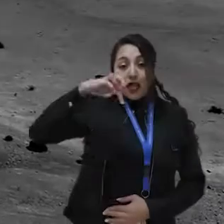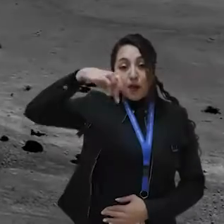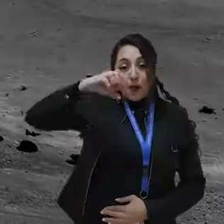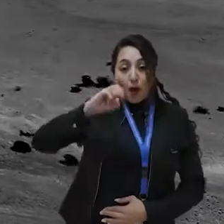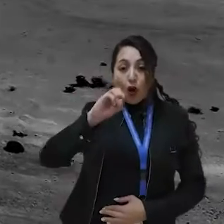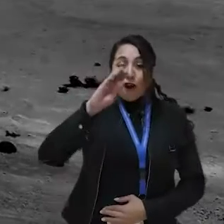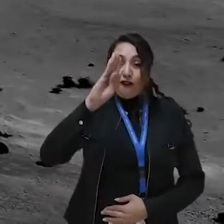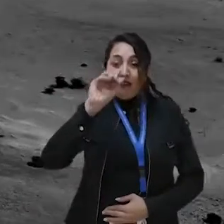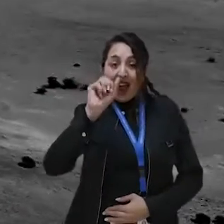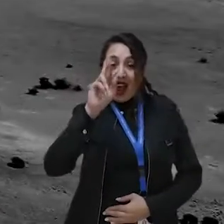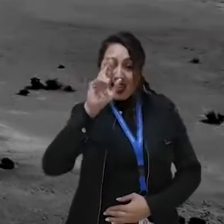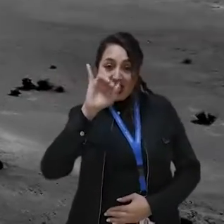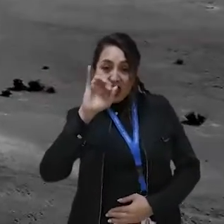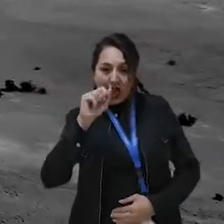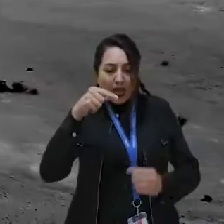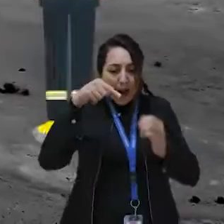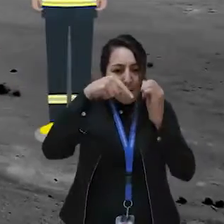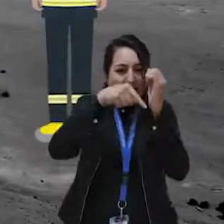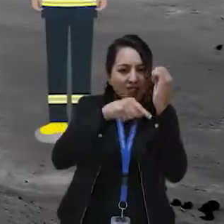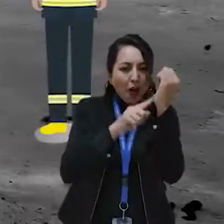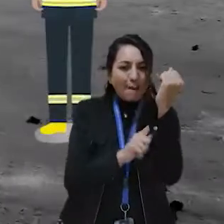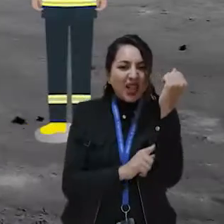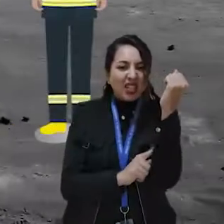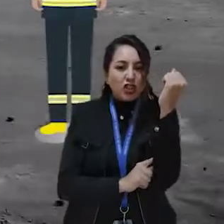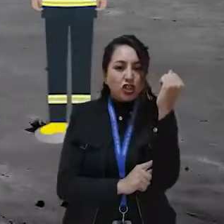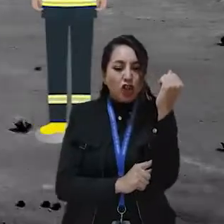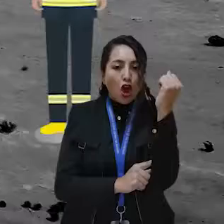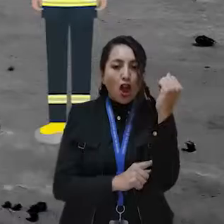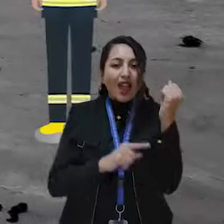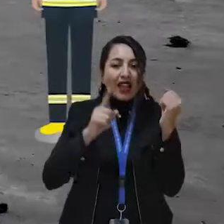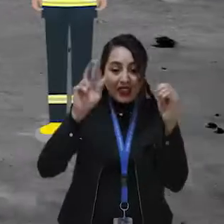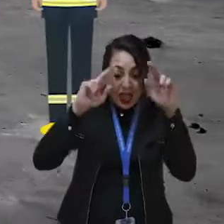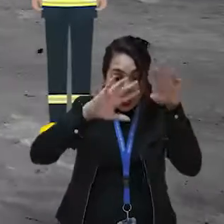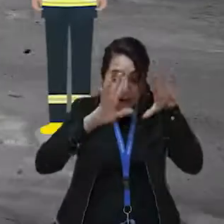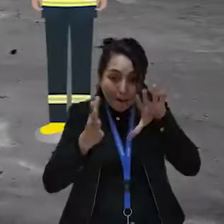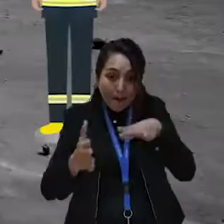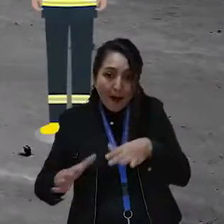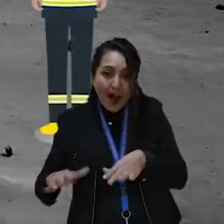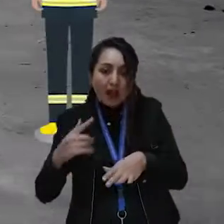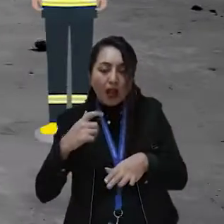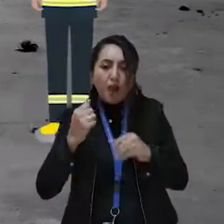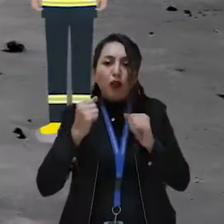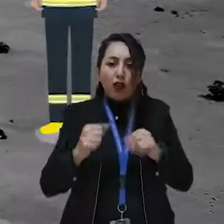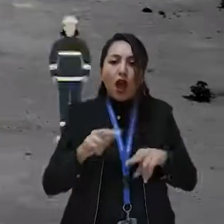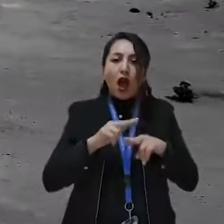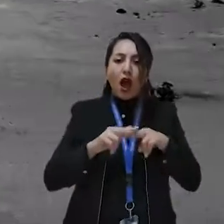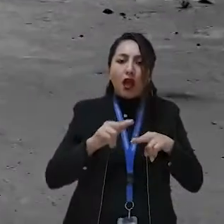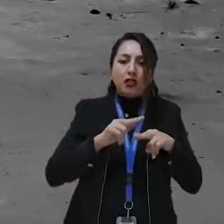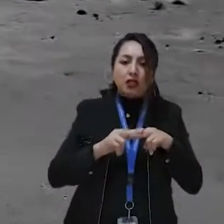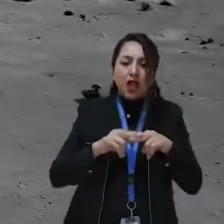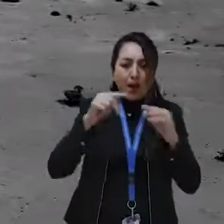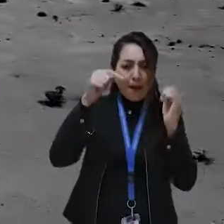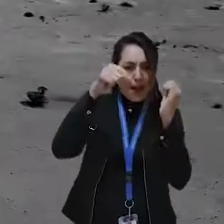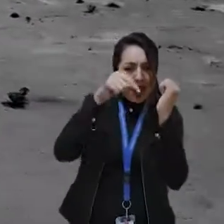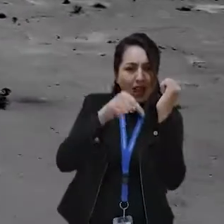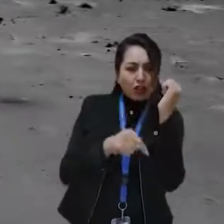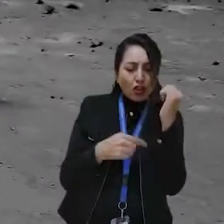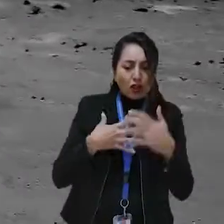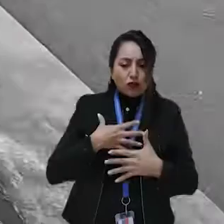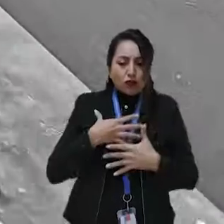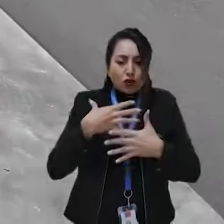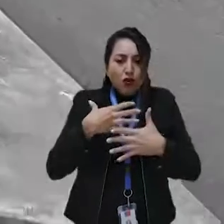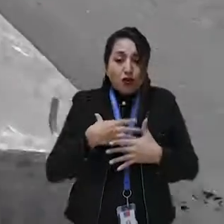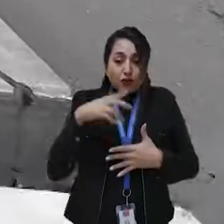La hipovaria es una disminución de la presión barométrica respecto del nivel del mar, que podría generar una disminución del